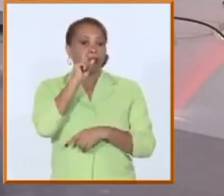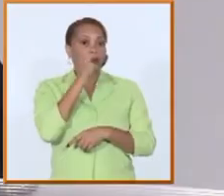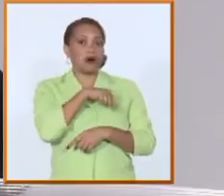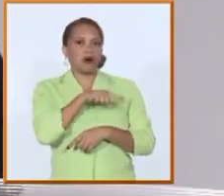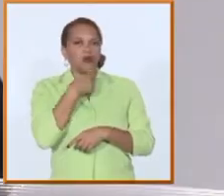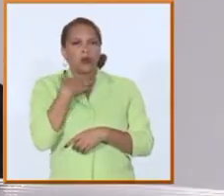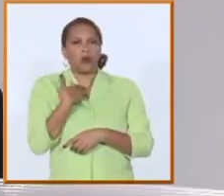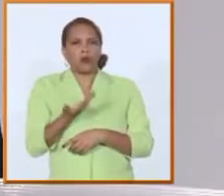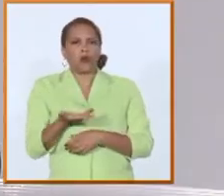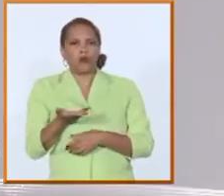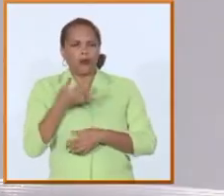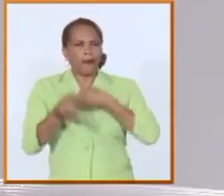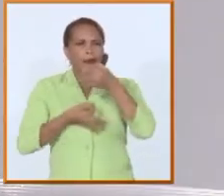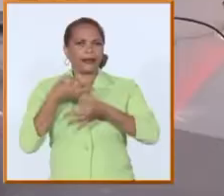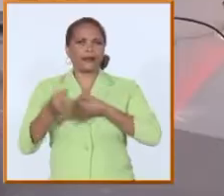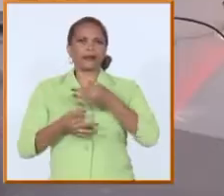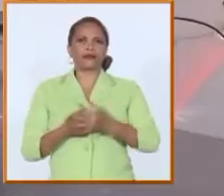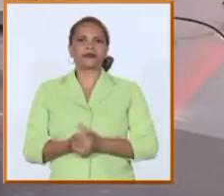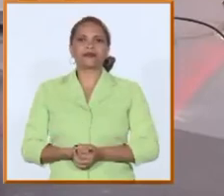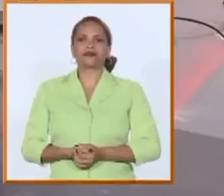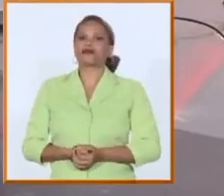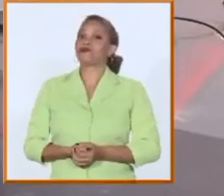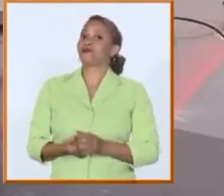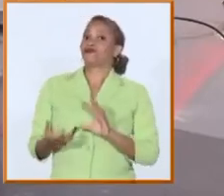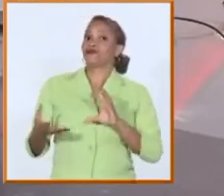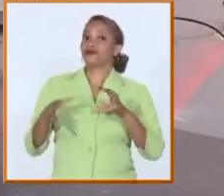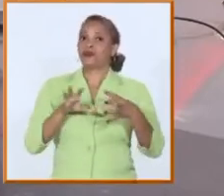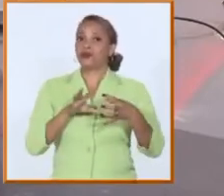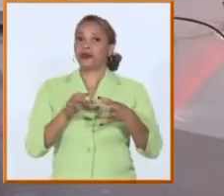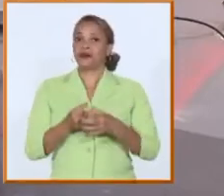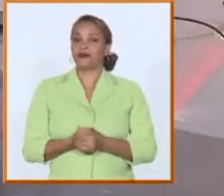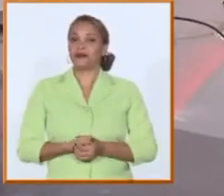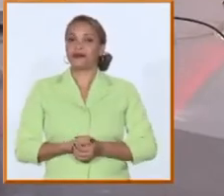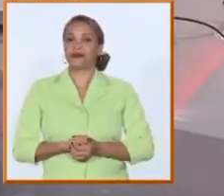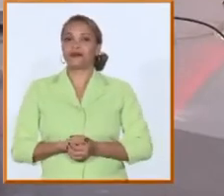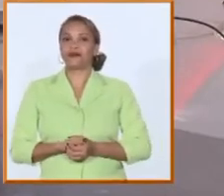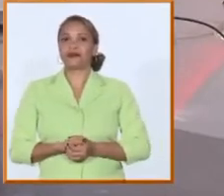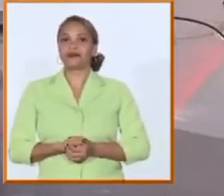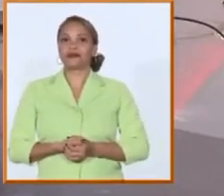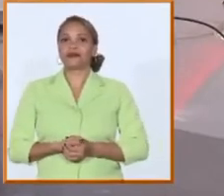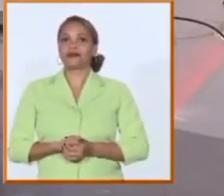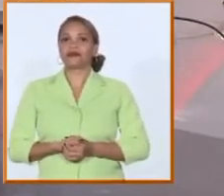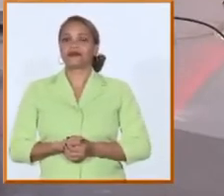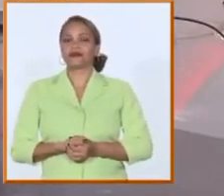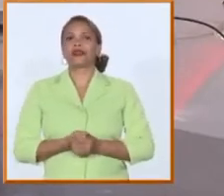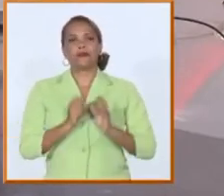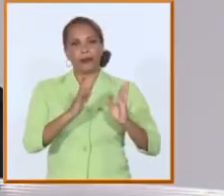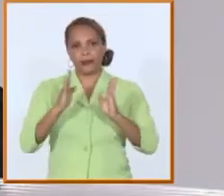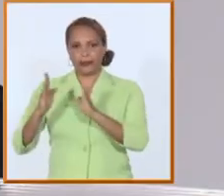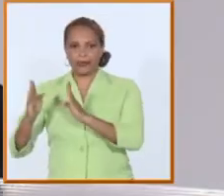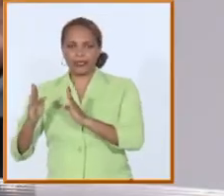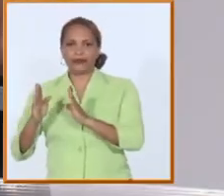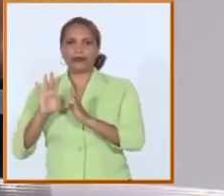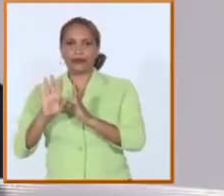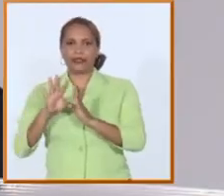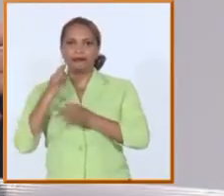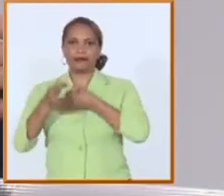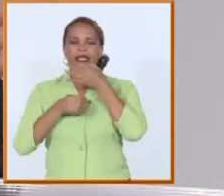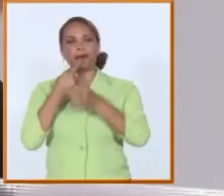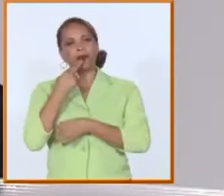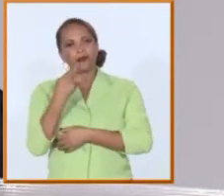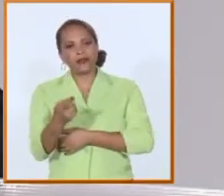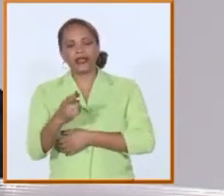Bueno, a ver, a ver a ver, mejor dicho el ojo no empieza ¿no? Vamos a a dividir eso en partes y responder todo lo que